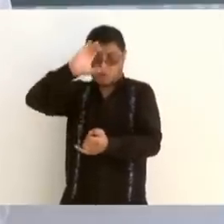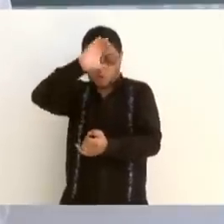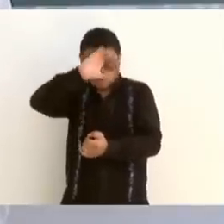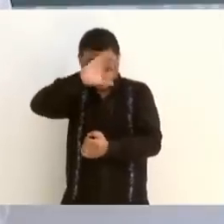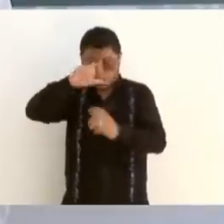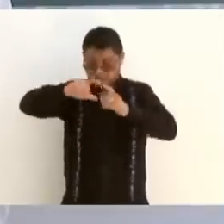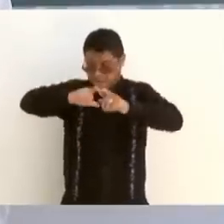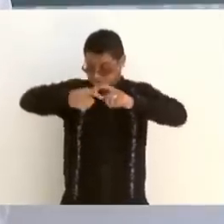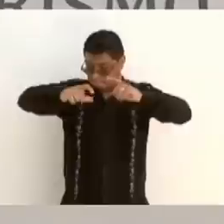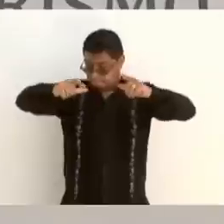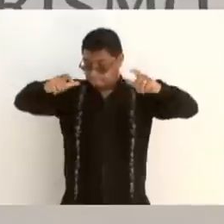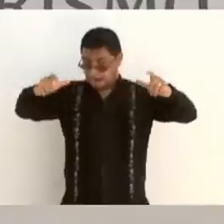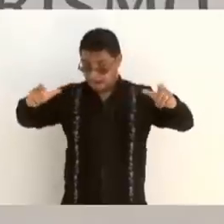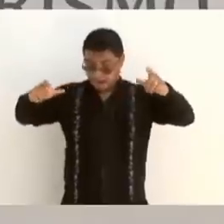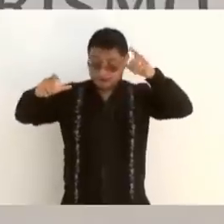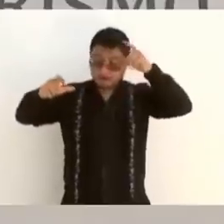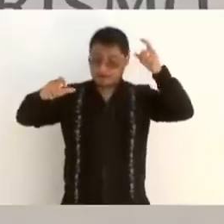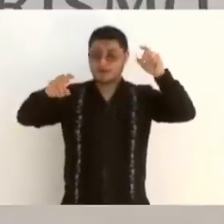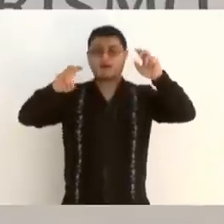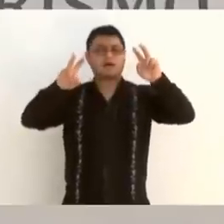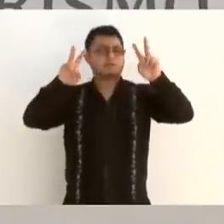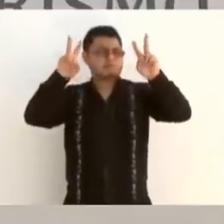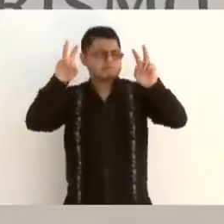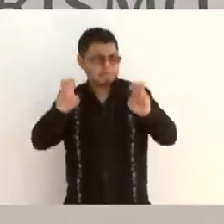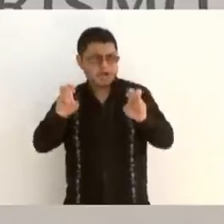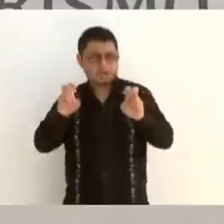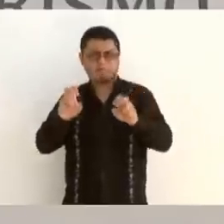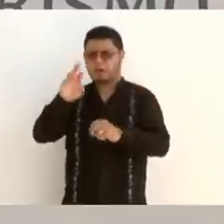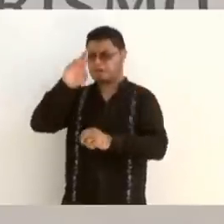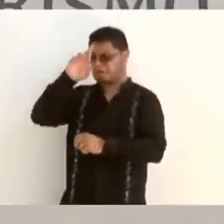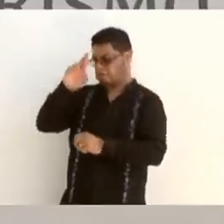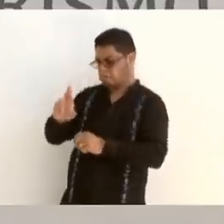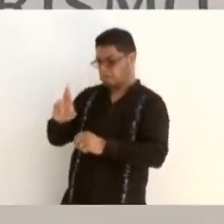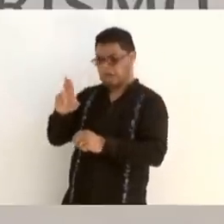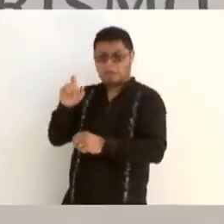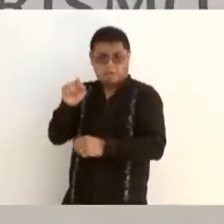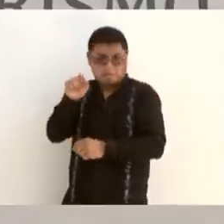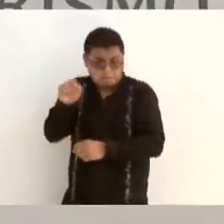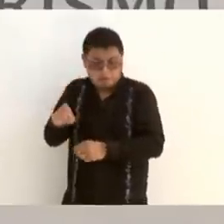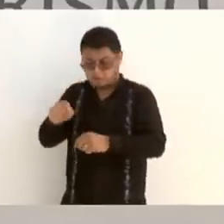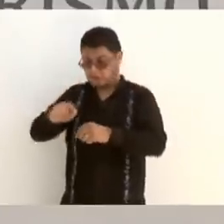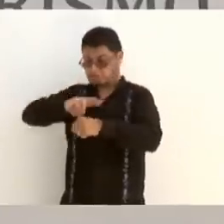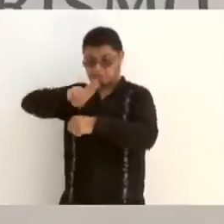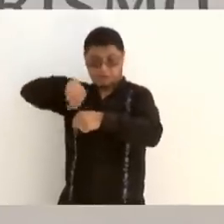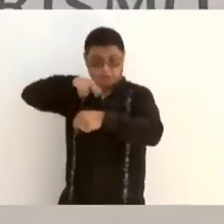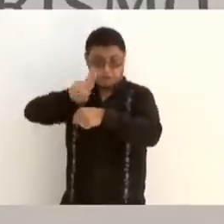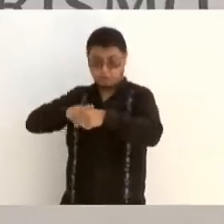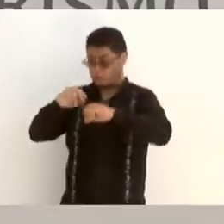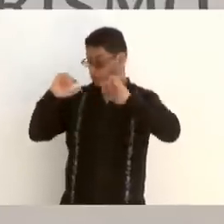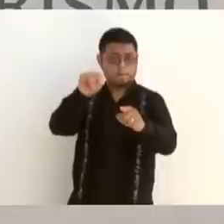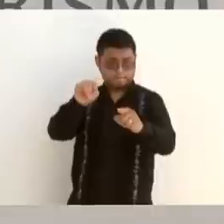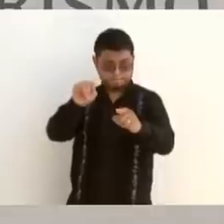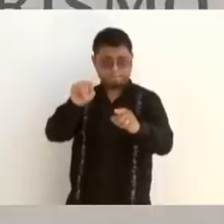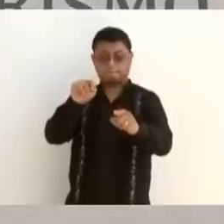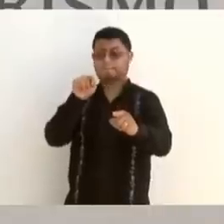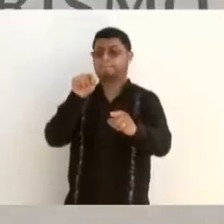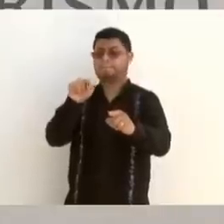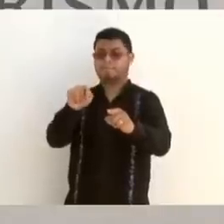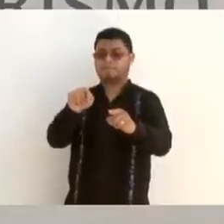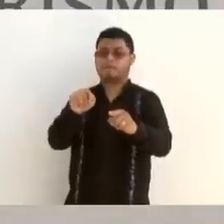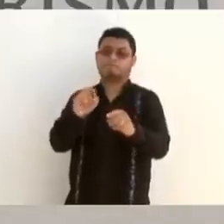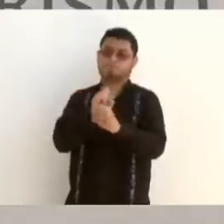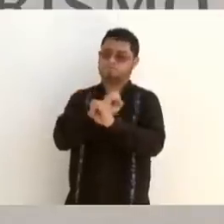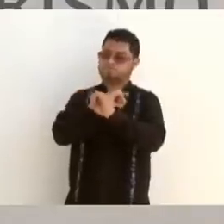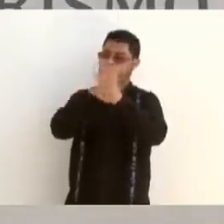arqueológico, como la región del sureste. Desde